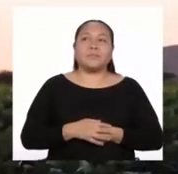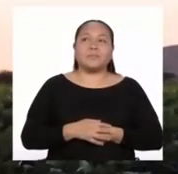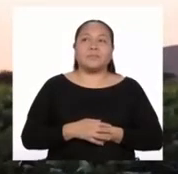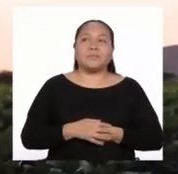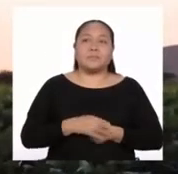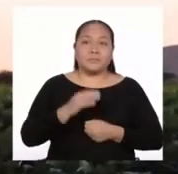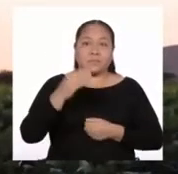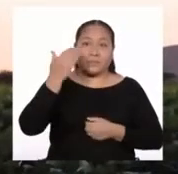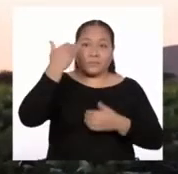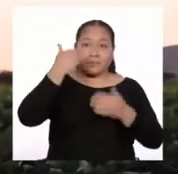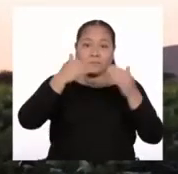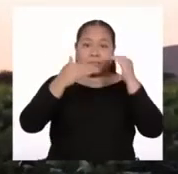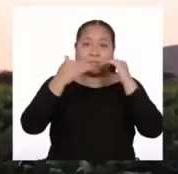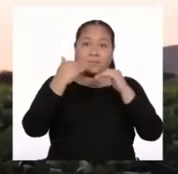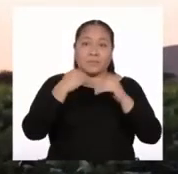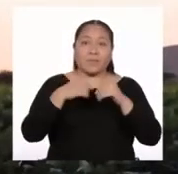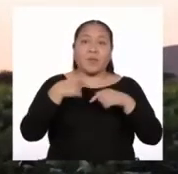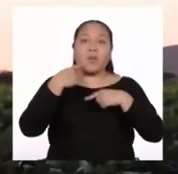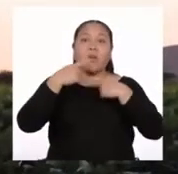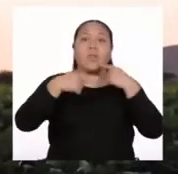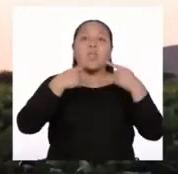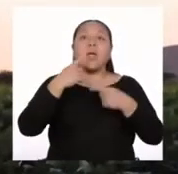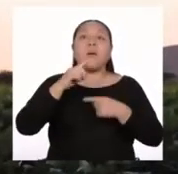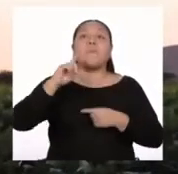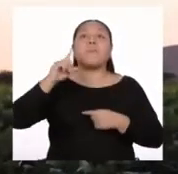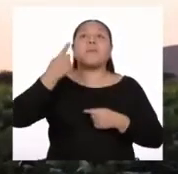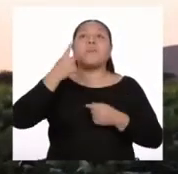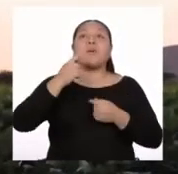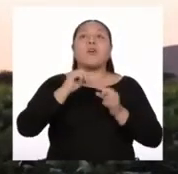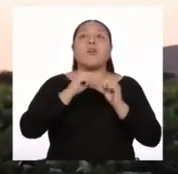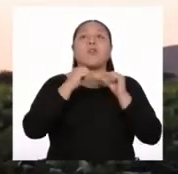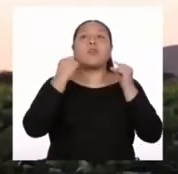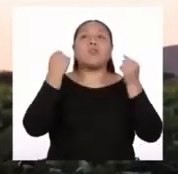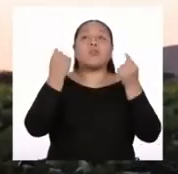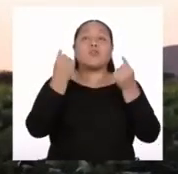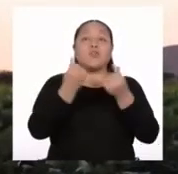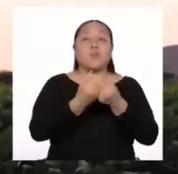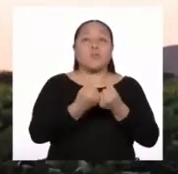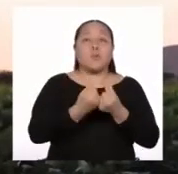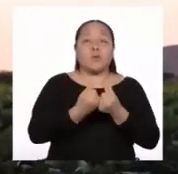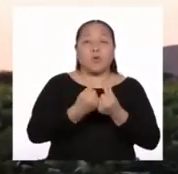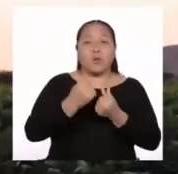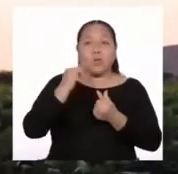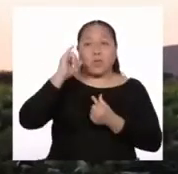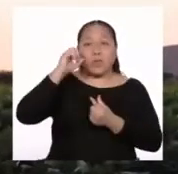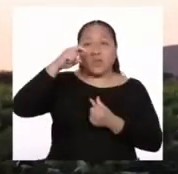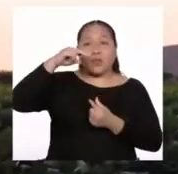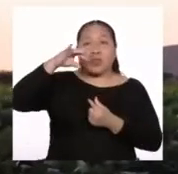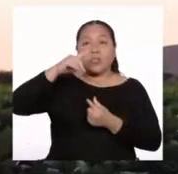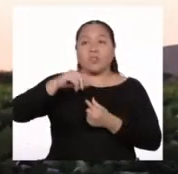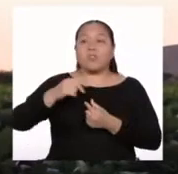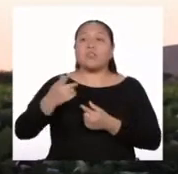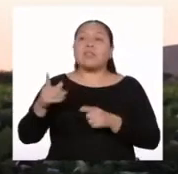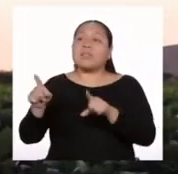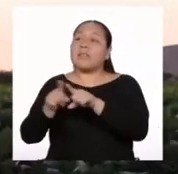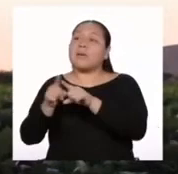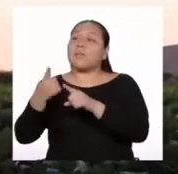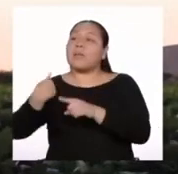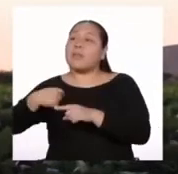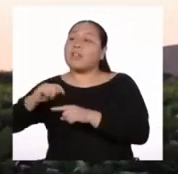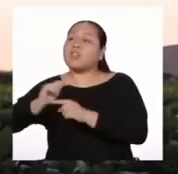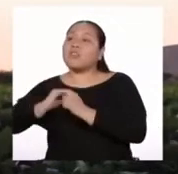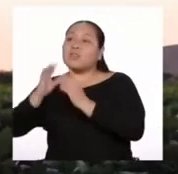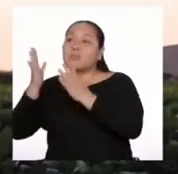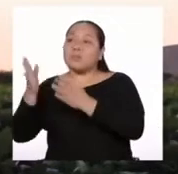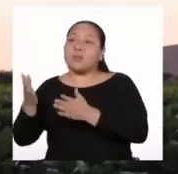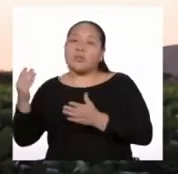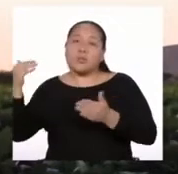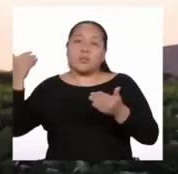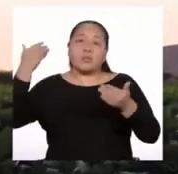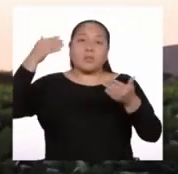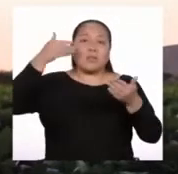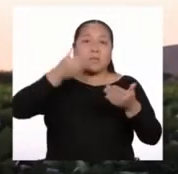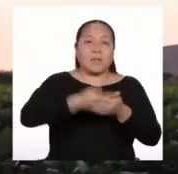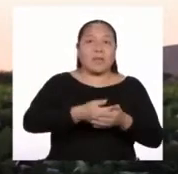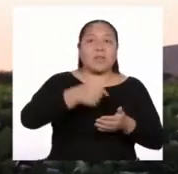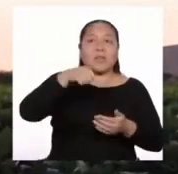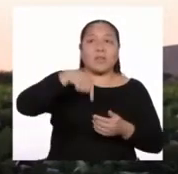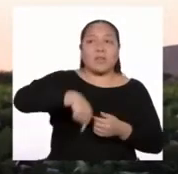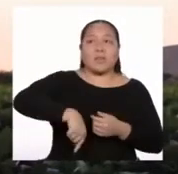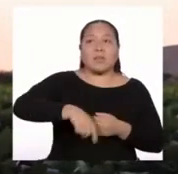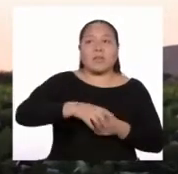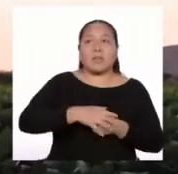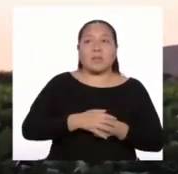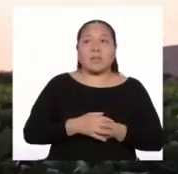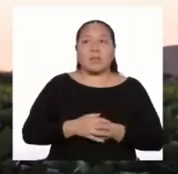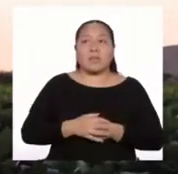Capítulo sobre la primera generación de indios y el multiplico de los españoles que trajo Dios a este reino de las Indias. Y que